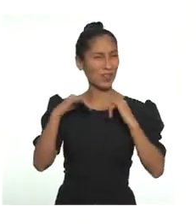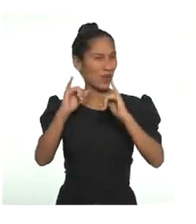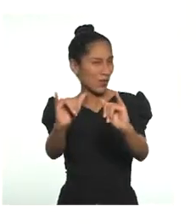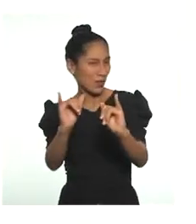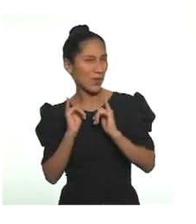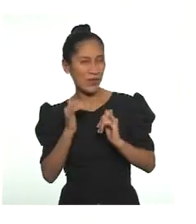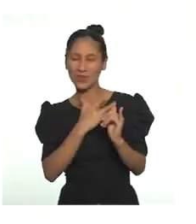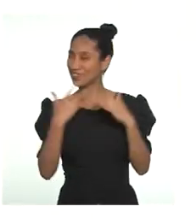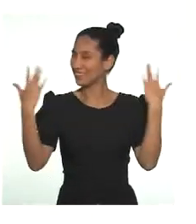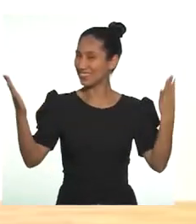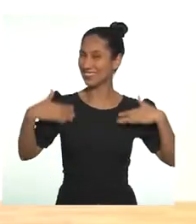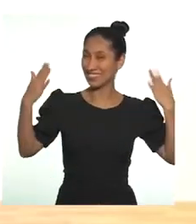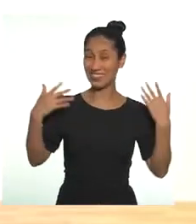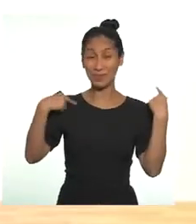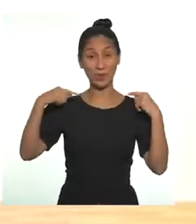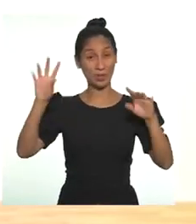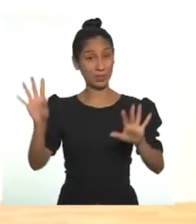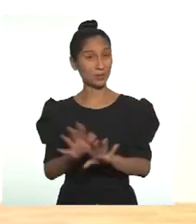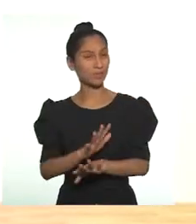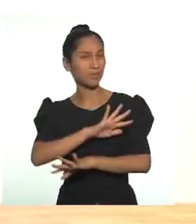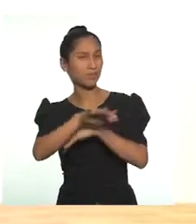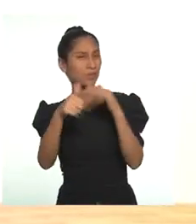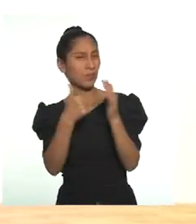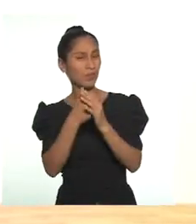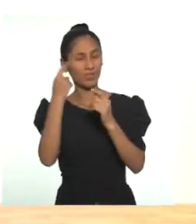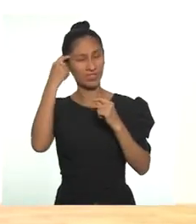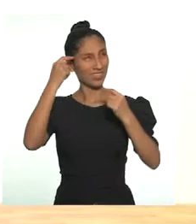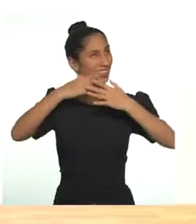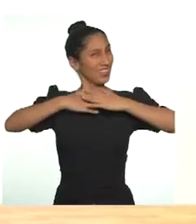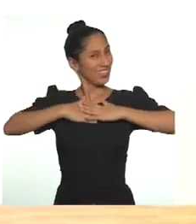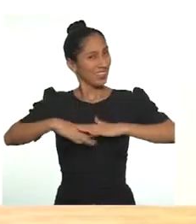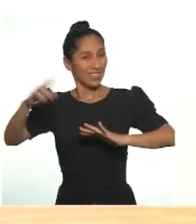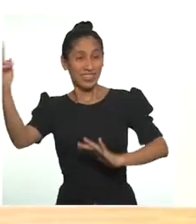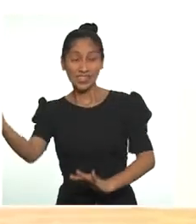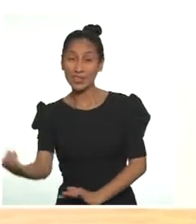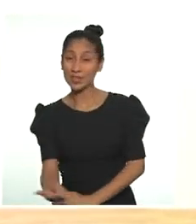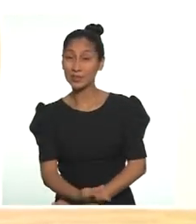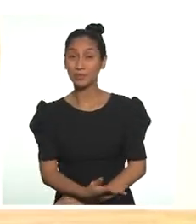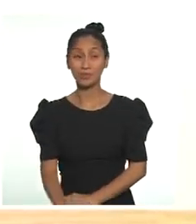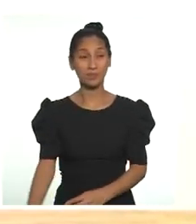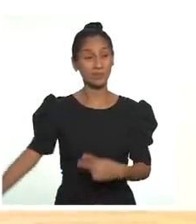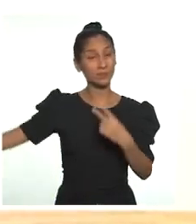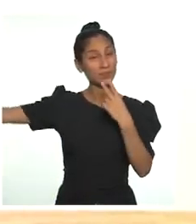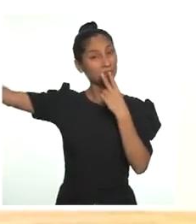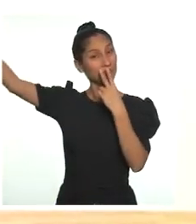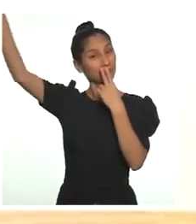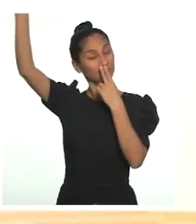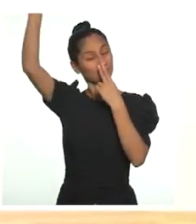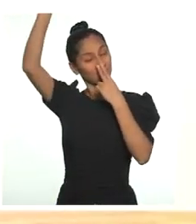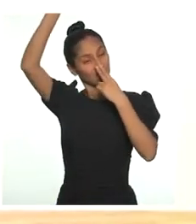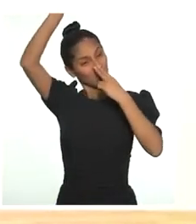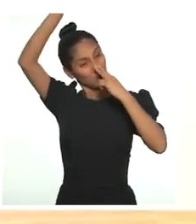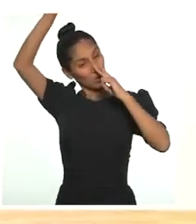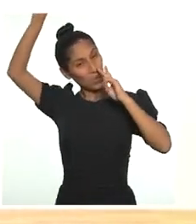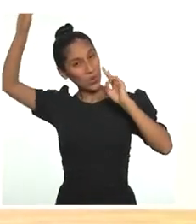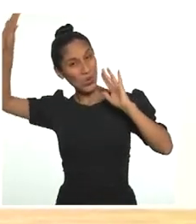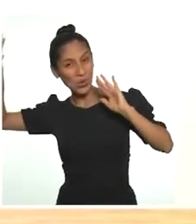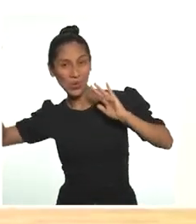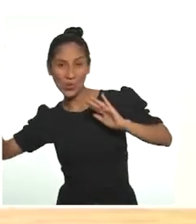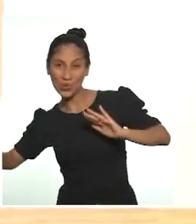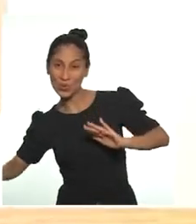me siento muy feliz. Voy a canalizar toda esa felicidad inhalando. Y exhalando.